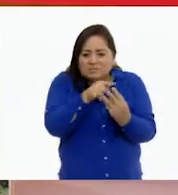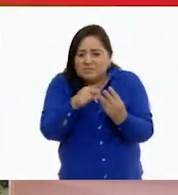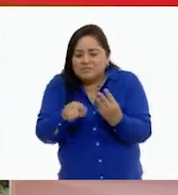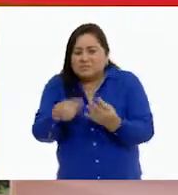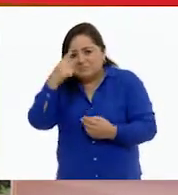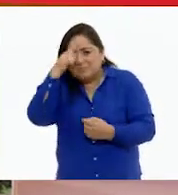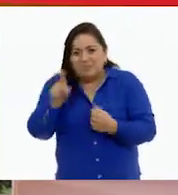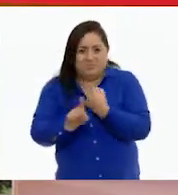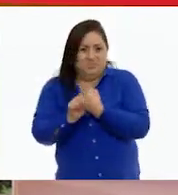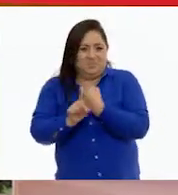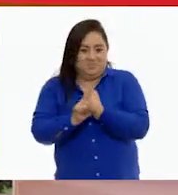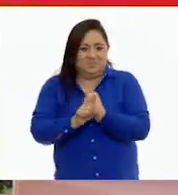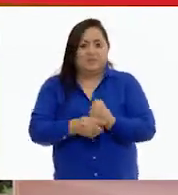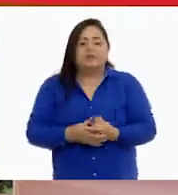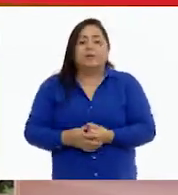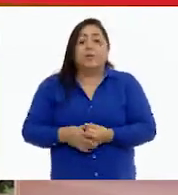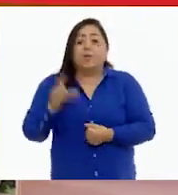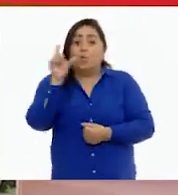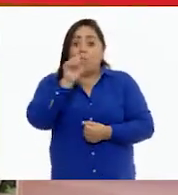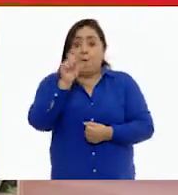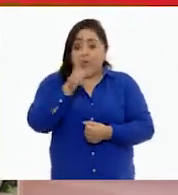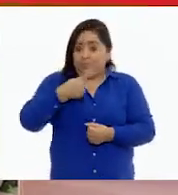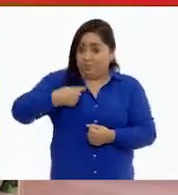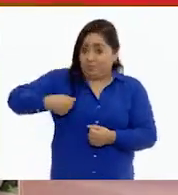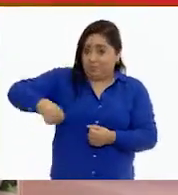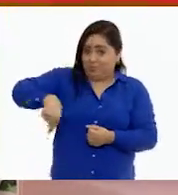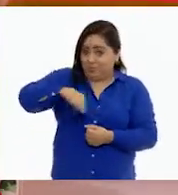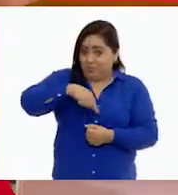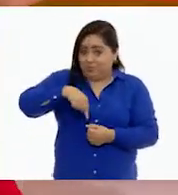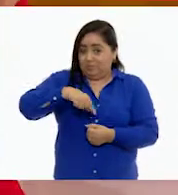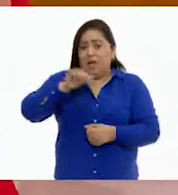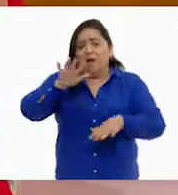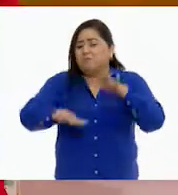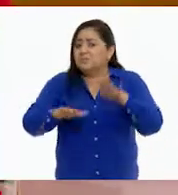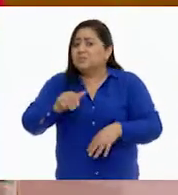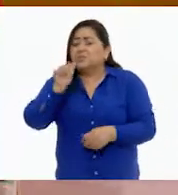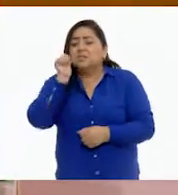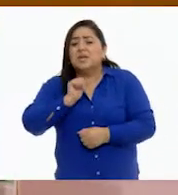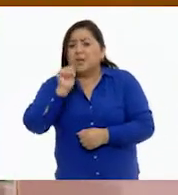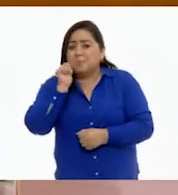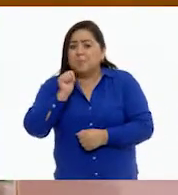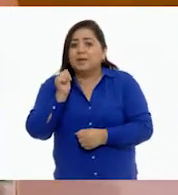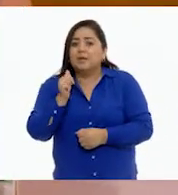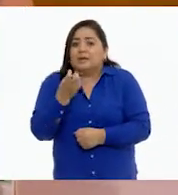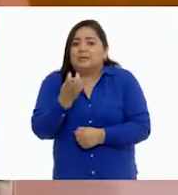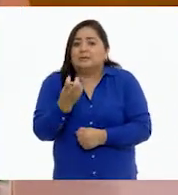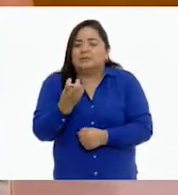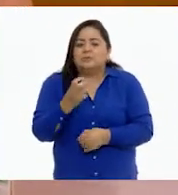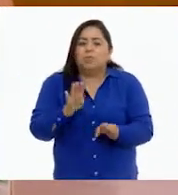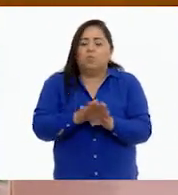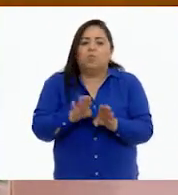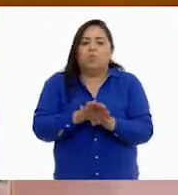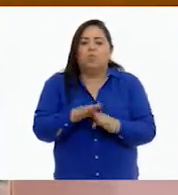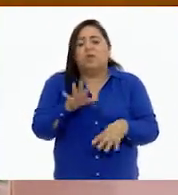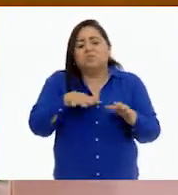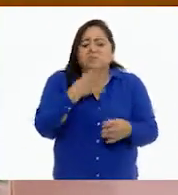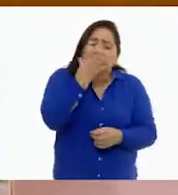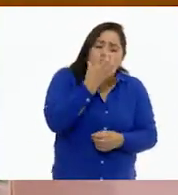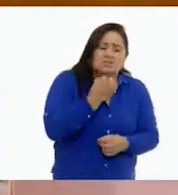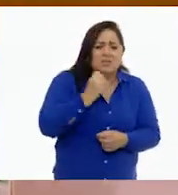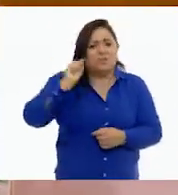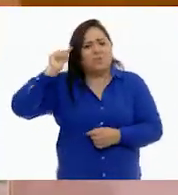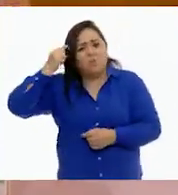poder resolver su problema. Cuando nosotros resolvemos un problema, muchas veces tenemos esos ánimos de estar triste,